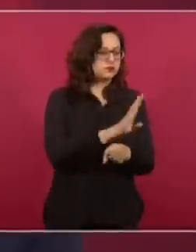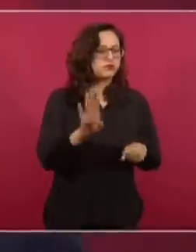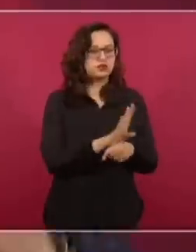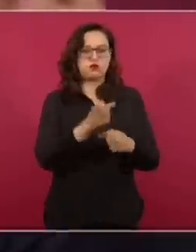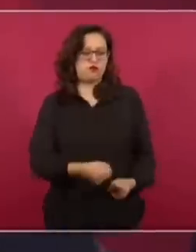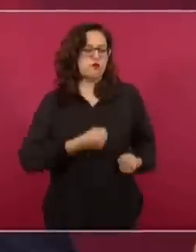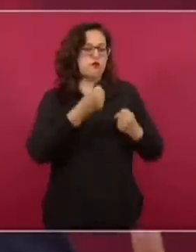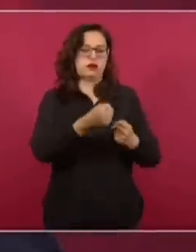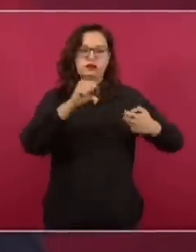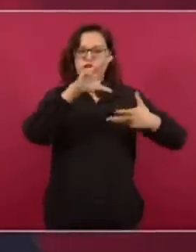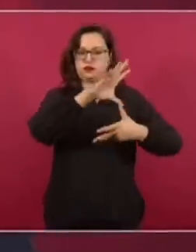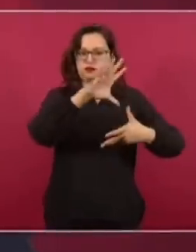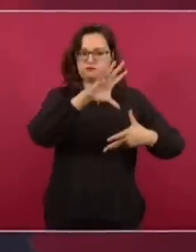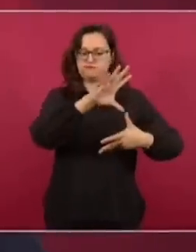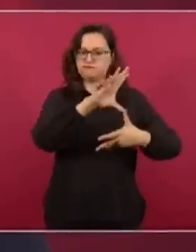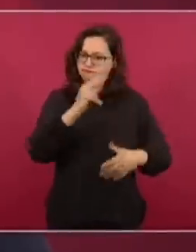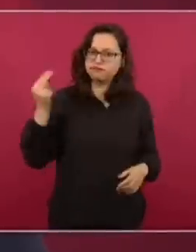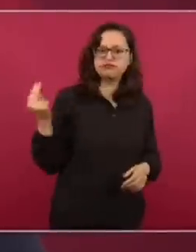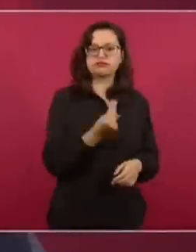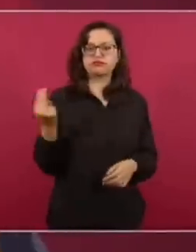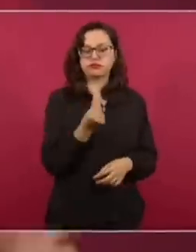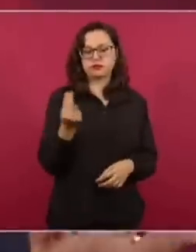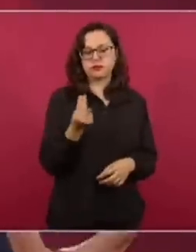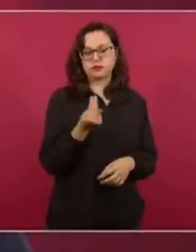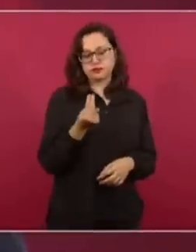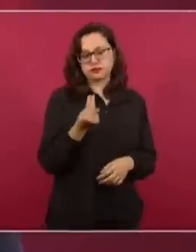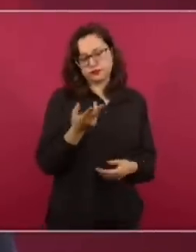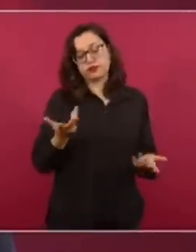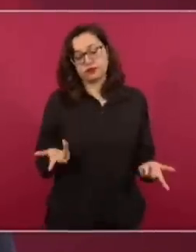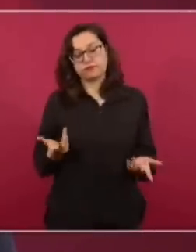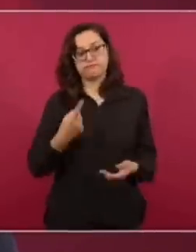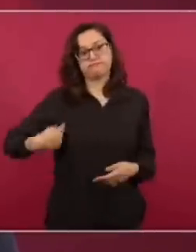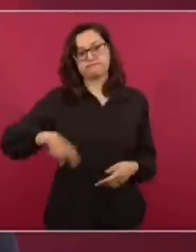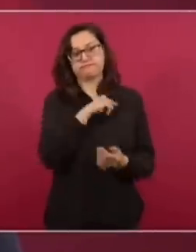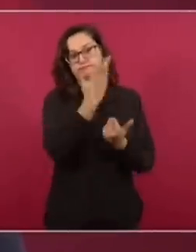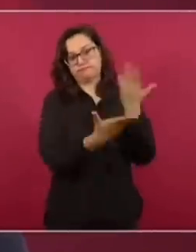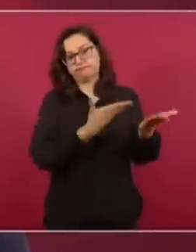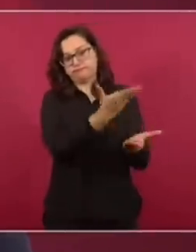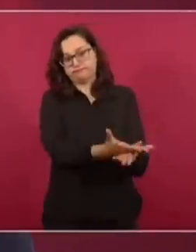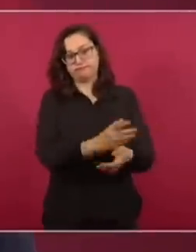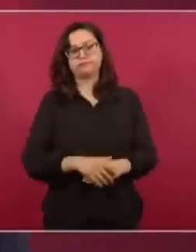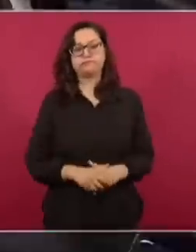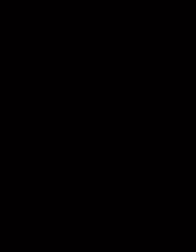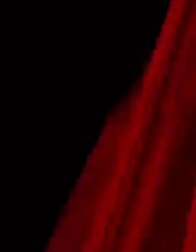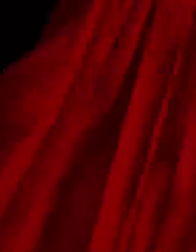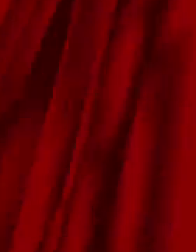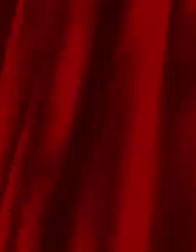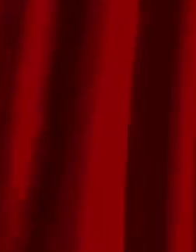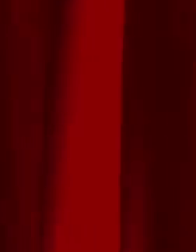como región en el mundo. Ese es nuestro planteamiento, básicamente.